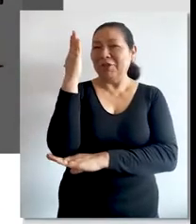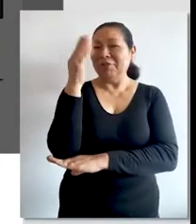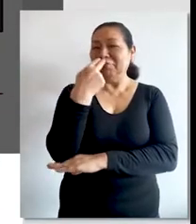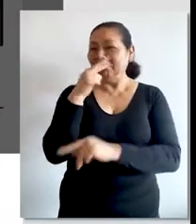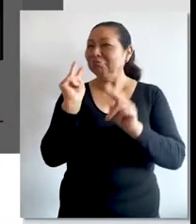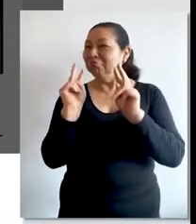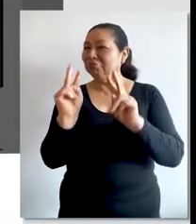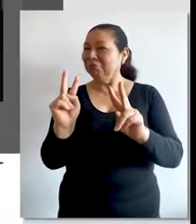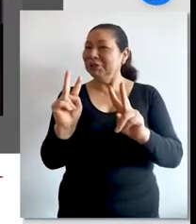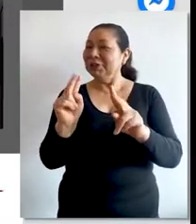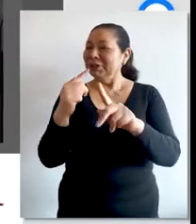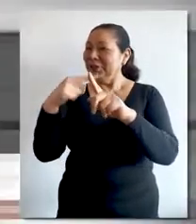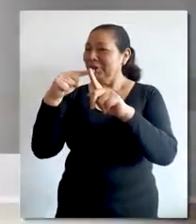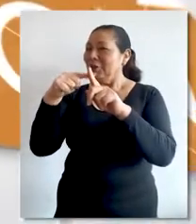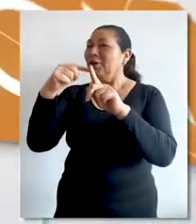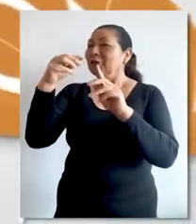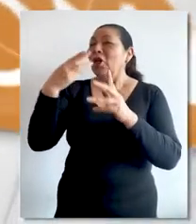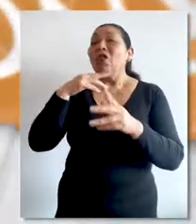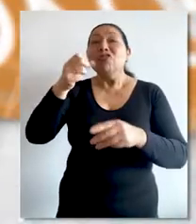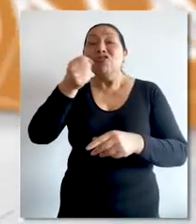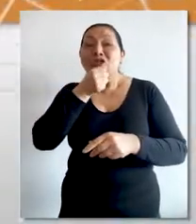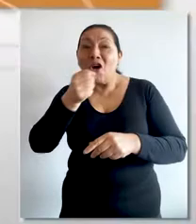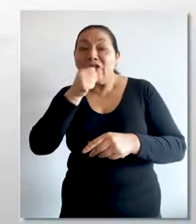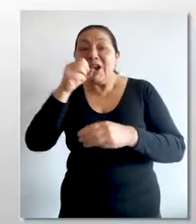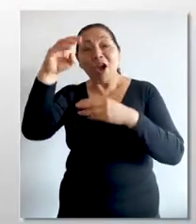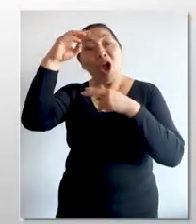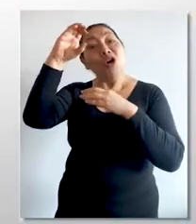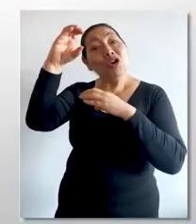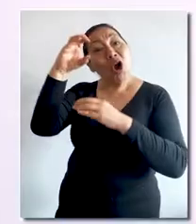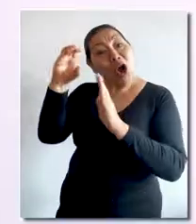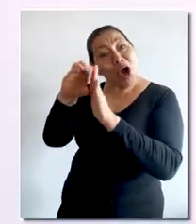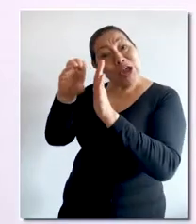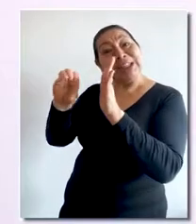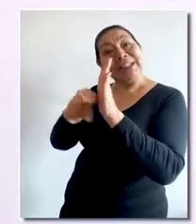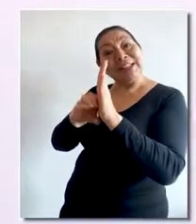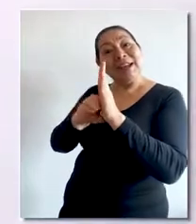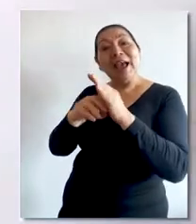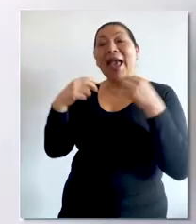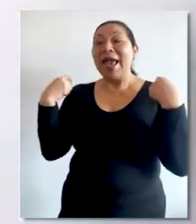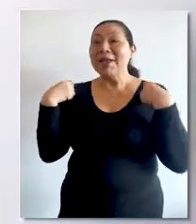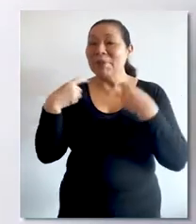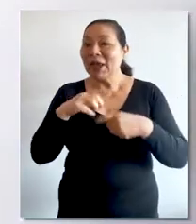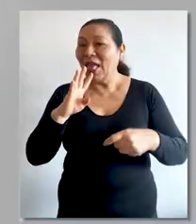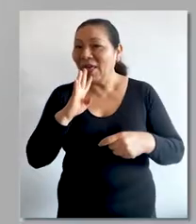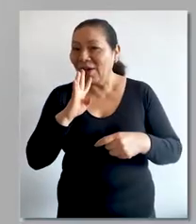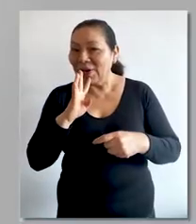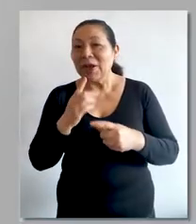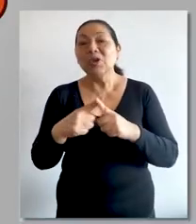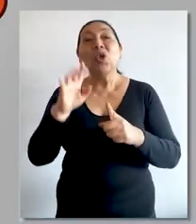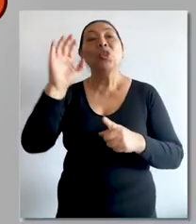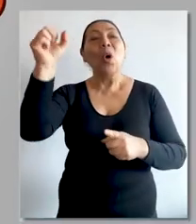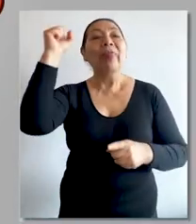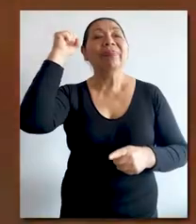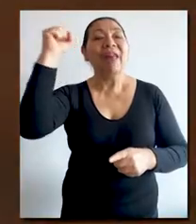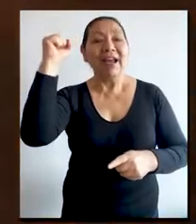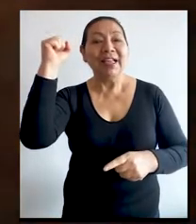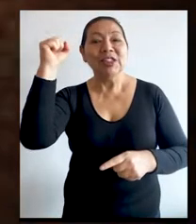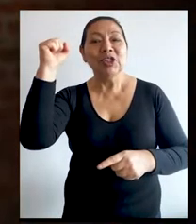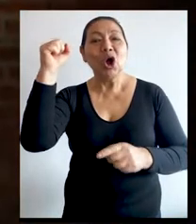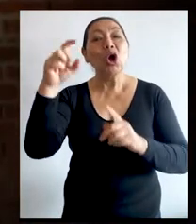no te pierdas nuestros programas Noticiero Constitucional, en castellano y en quechua. Tus Derechos,